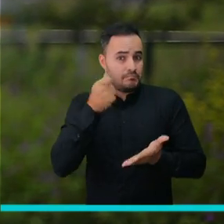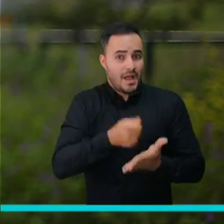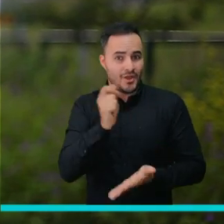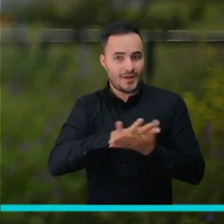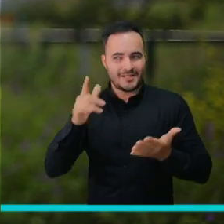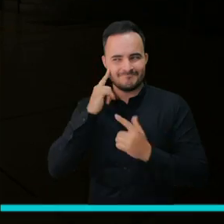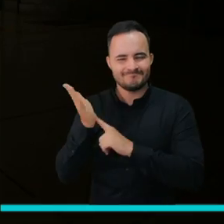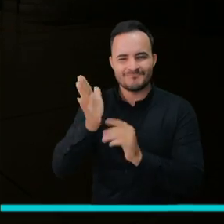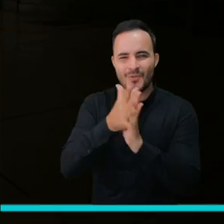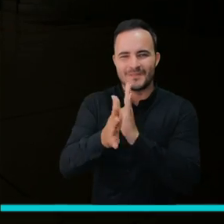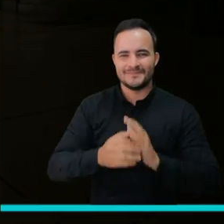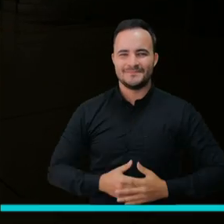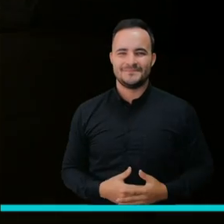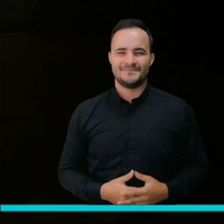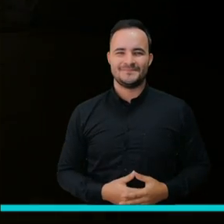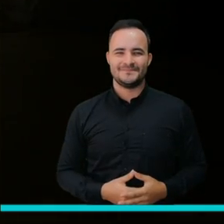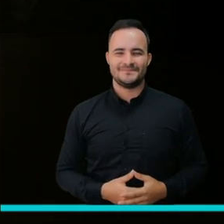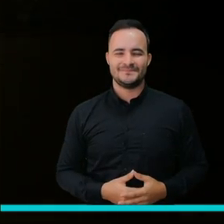su experiencia.